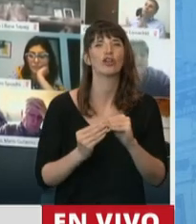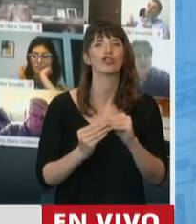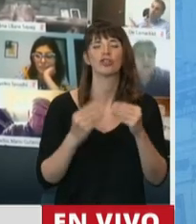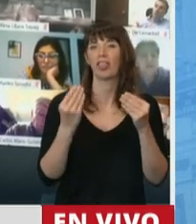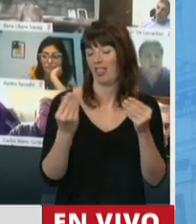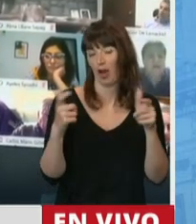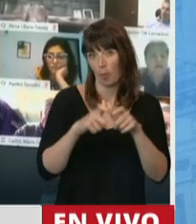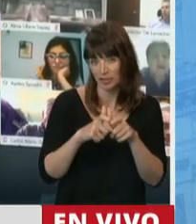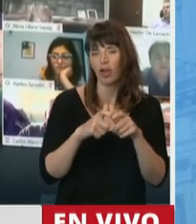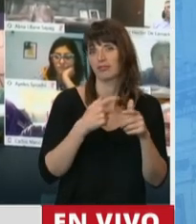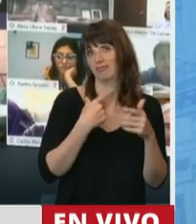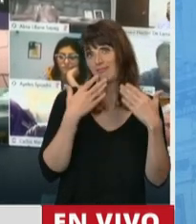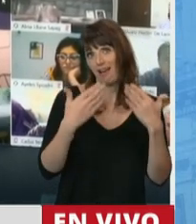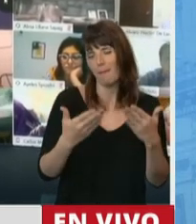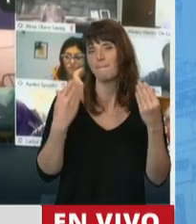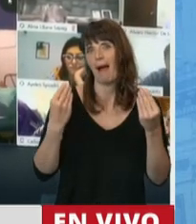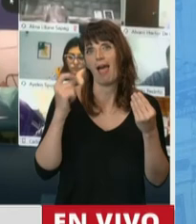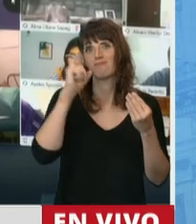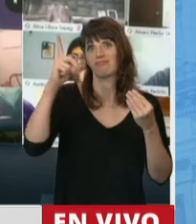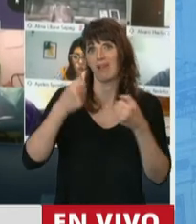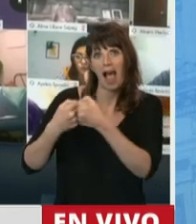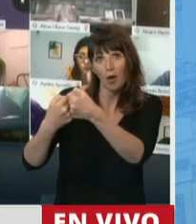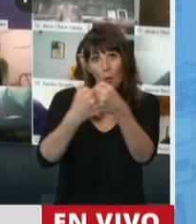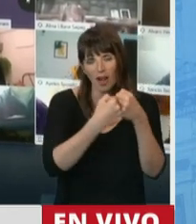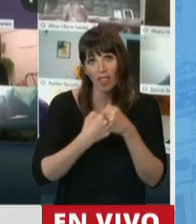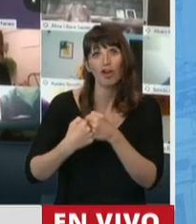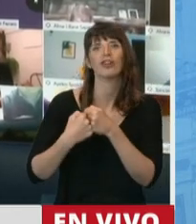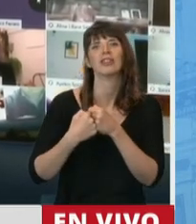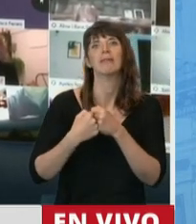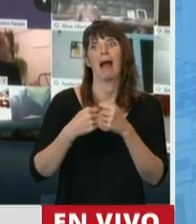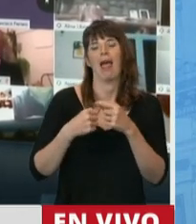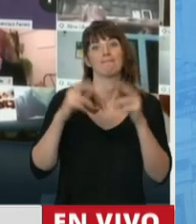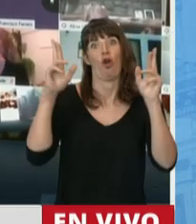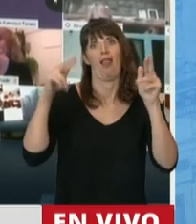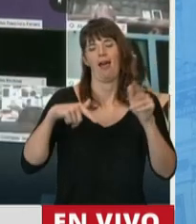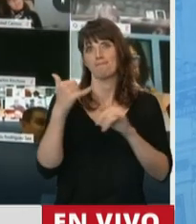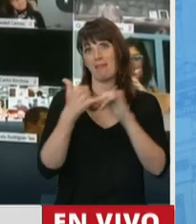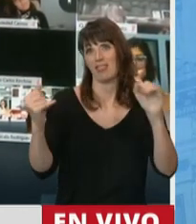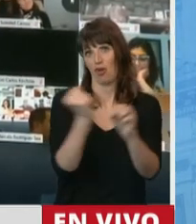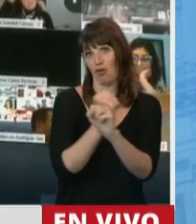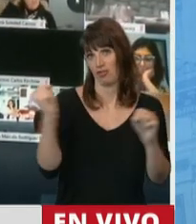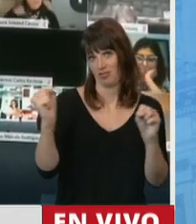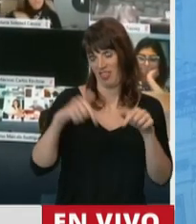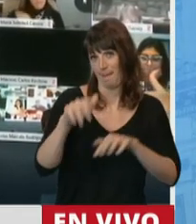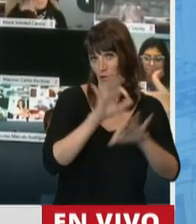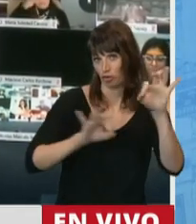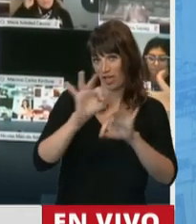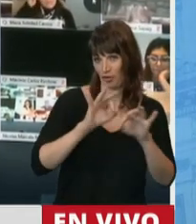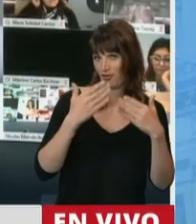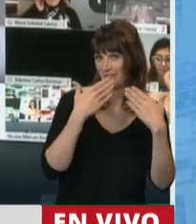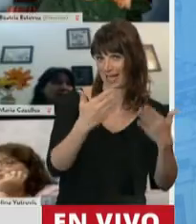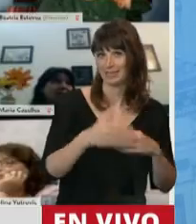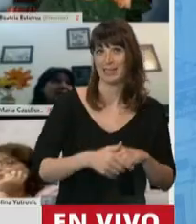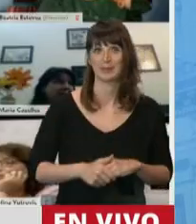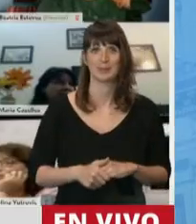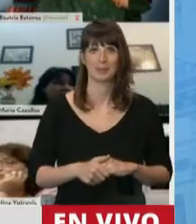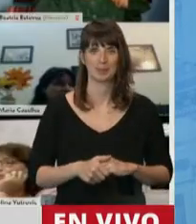Comisión para llegar a un consenso y poder obtener una media sanción de este proyecto de teletrabajo. Muchas gracias.